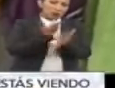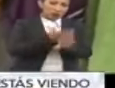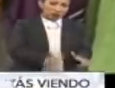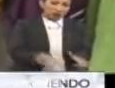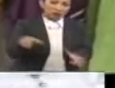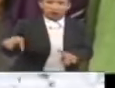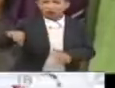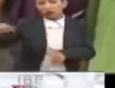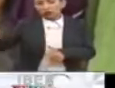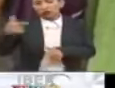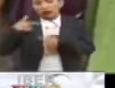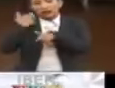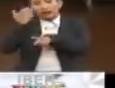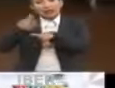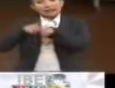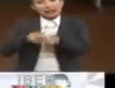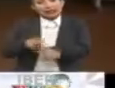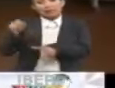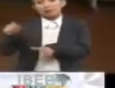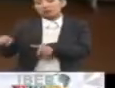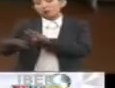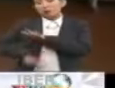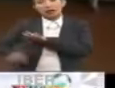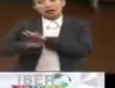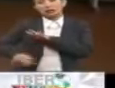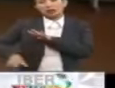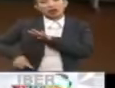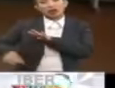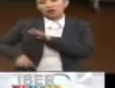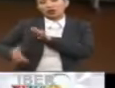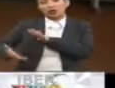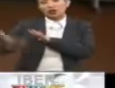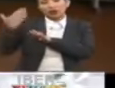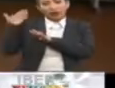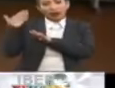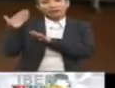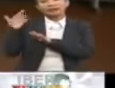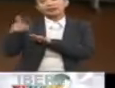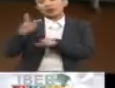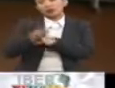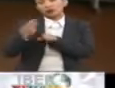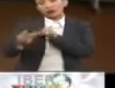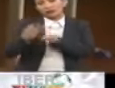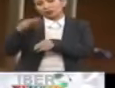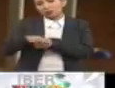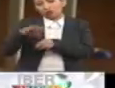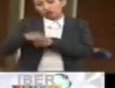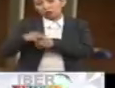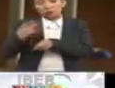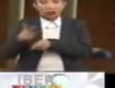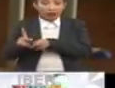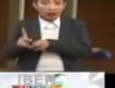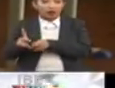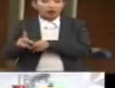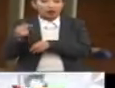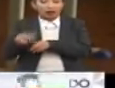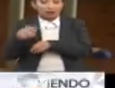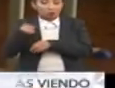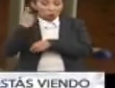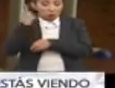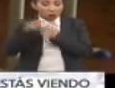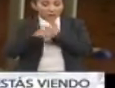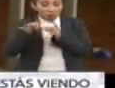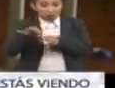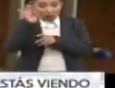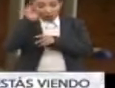intenta mantener las bases del estado de bienestar en esta segunda ronda, pero sin duda yo destacaría que